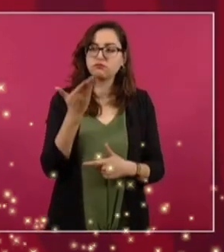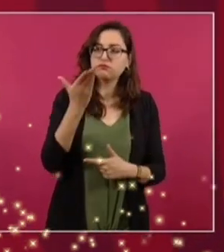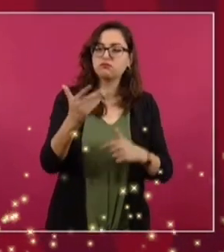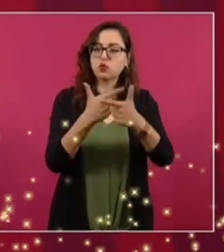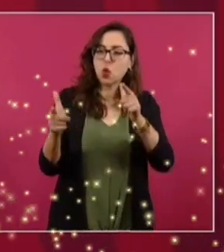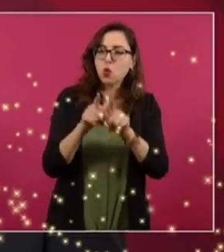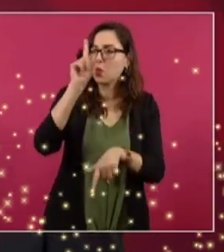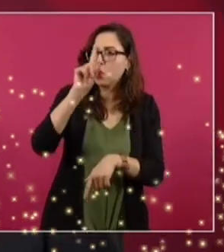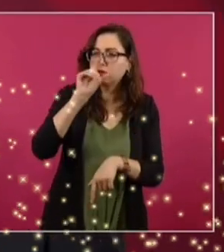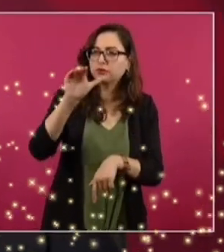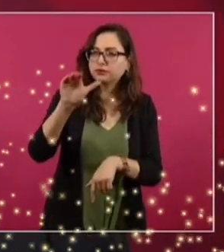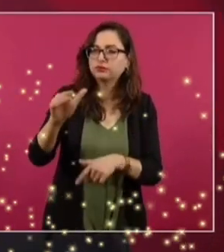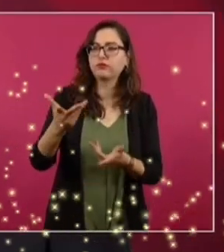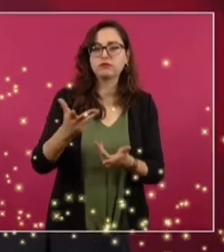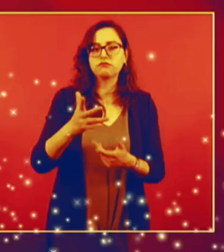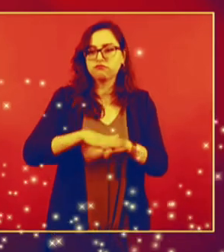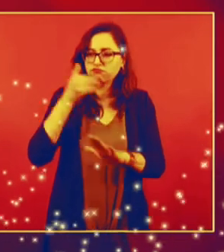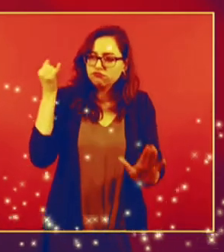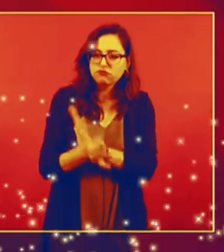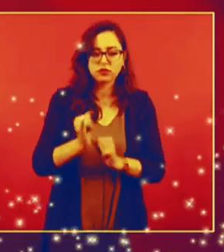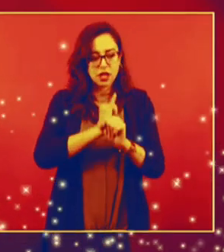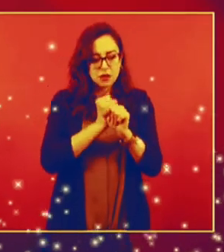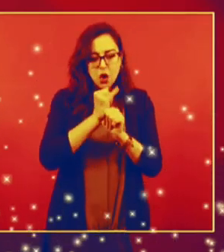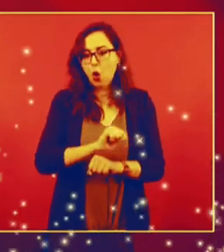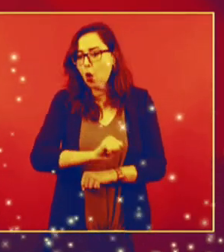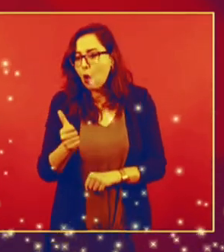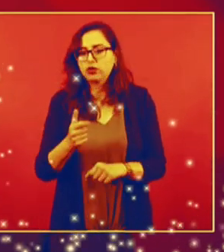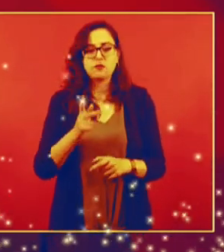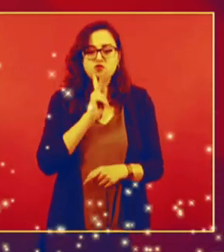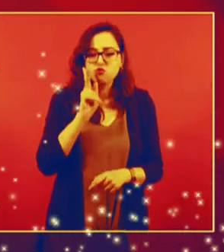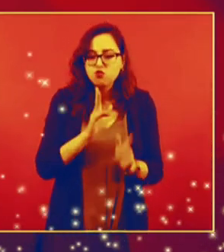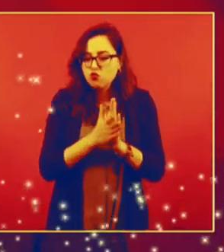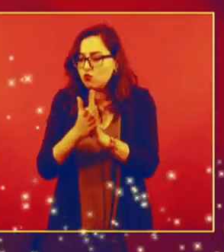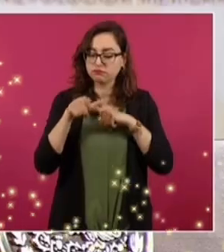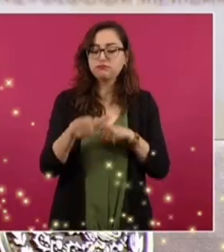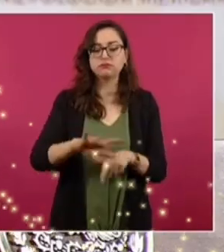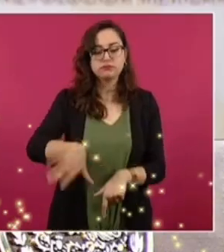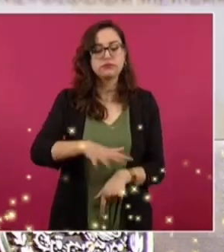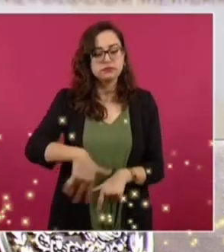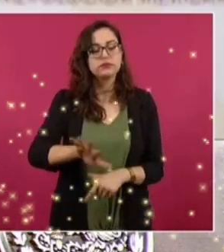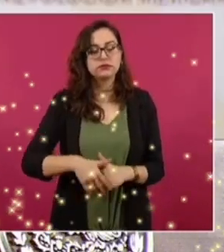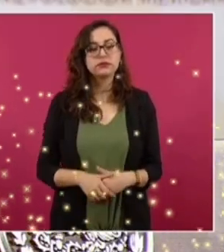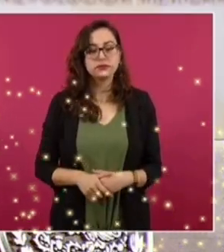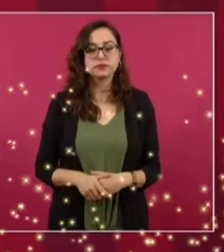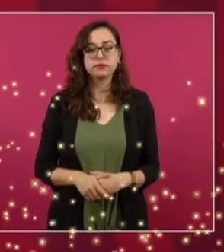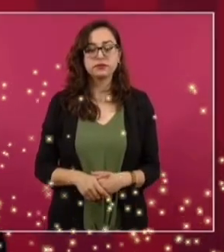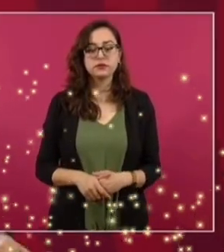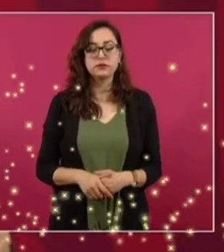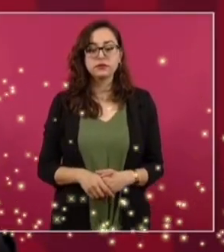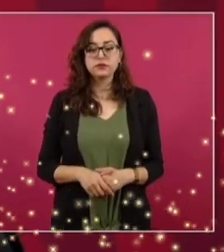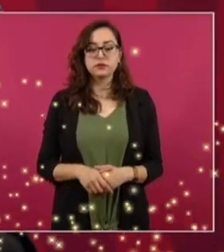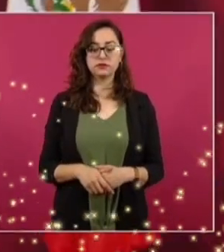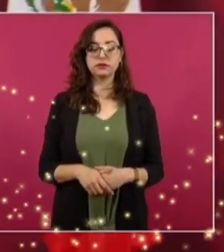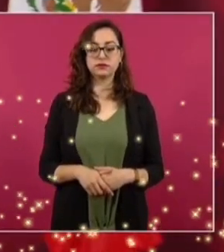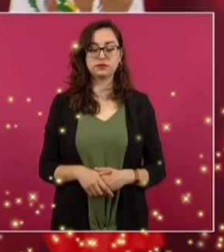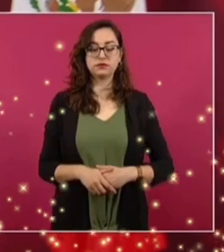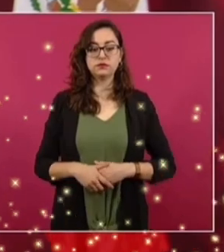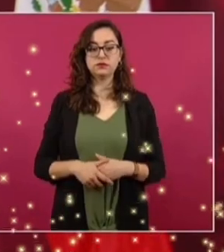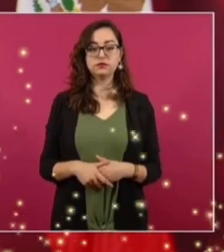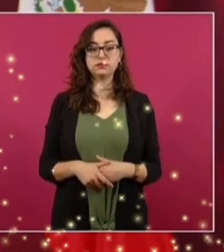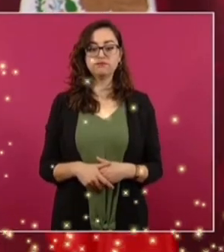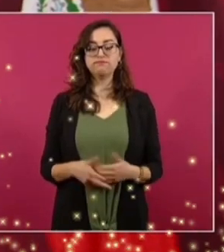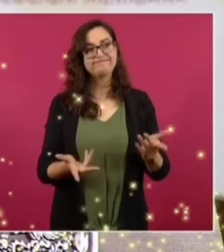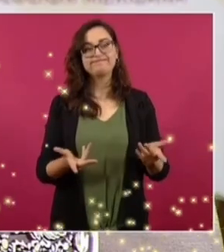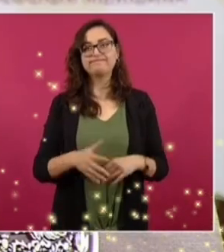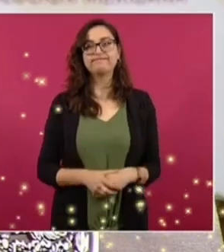se están haciendo otras consultas y no va a detenerse la búsqueda. Yo creo que el caso de Ayotzinapa es otro